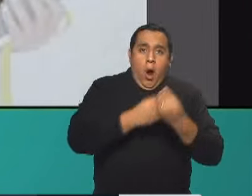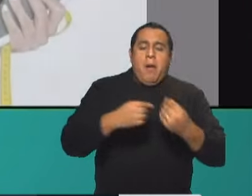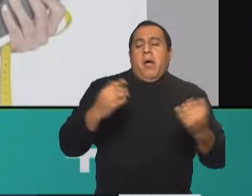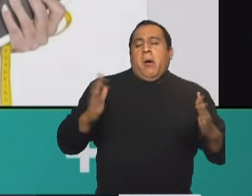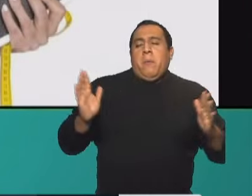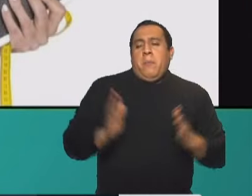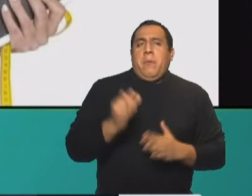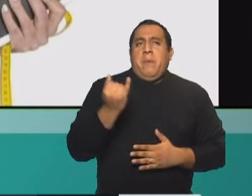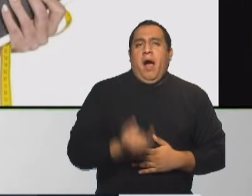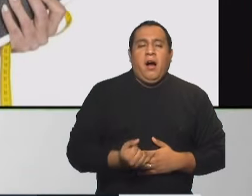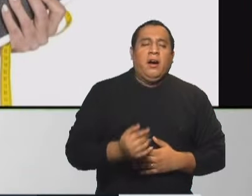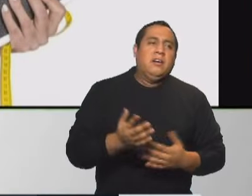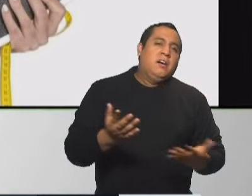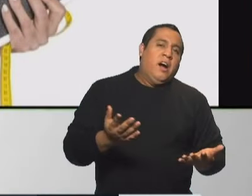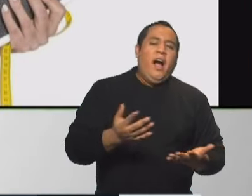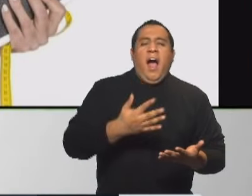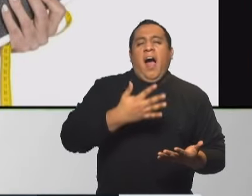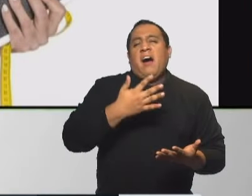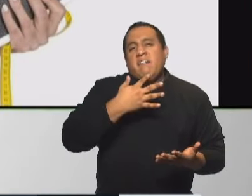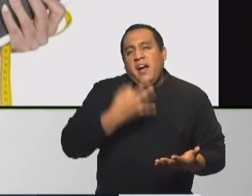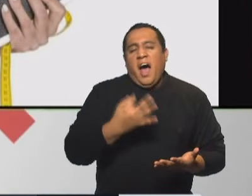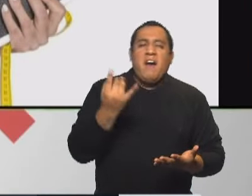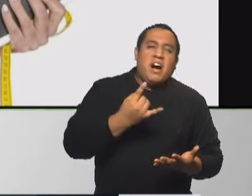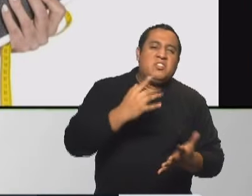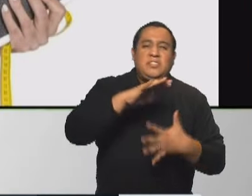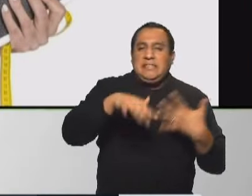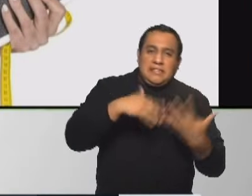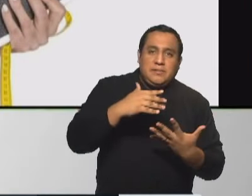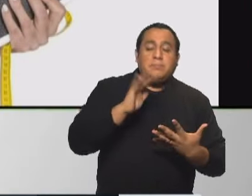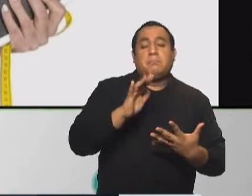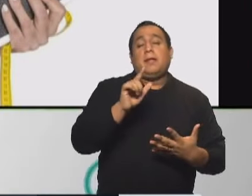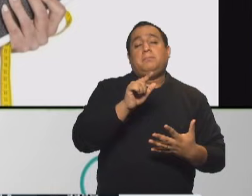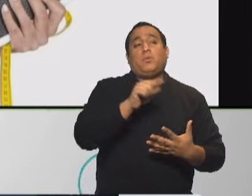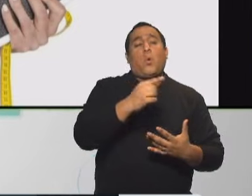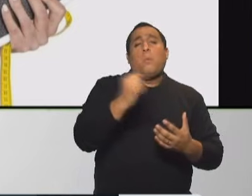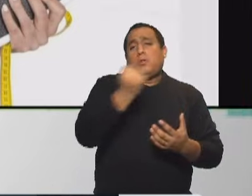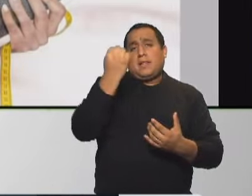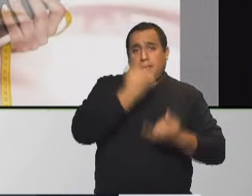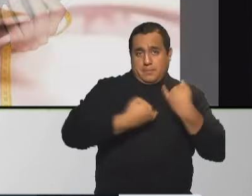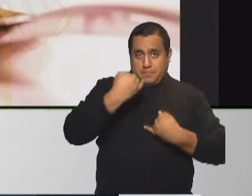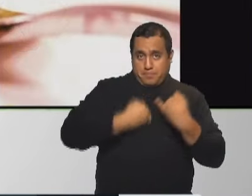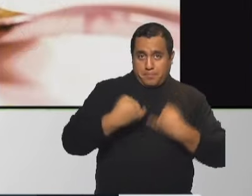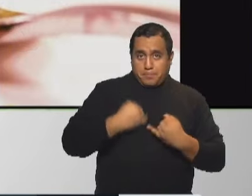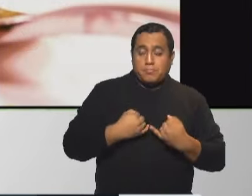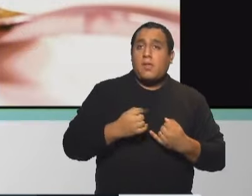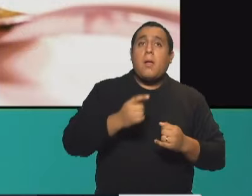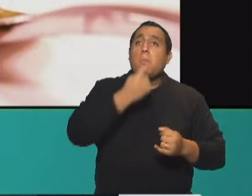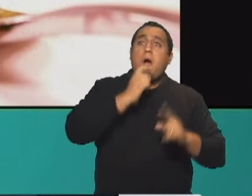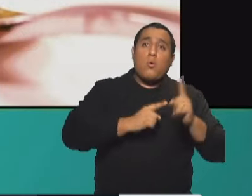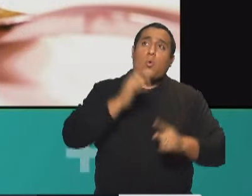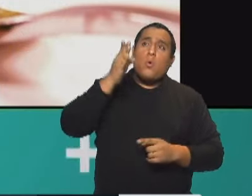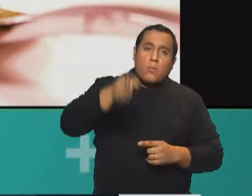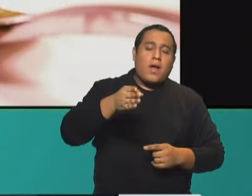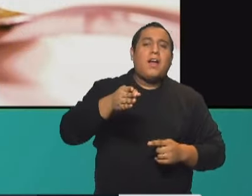recomendación tiene que ver con, me importa muchísimo que vos nos los digas. Ahora, al que va al supermercado y compra